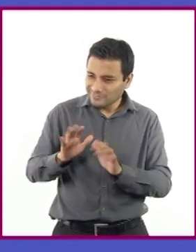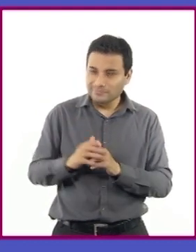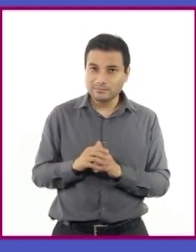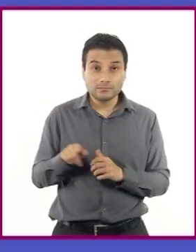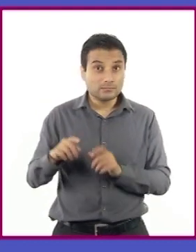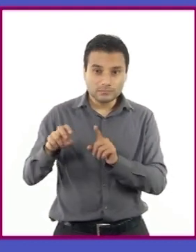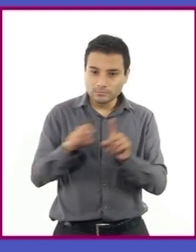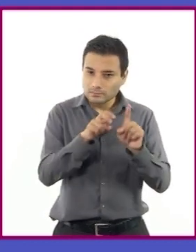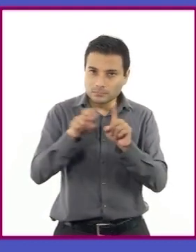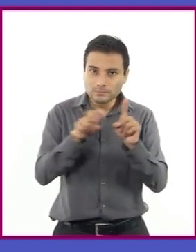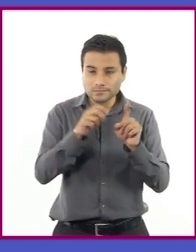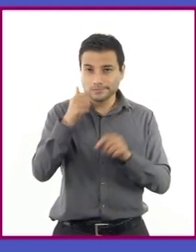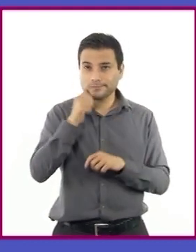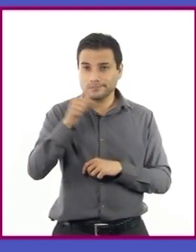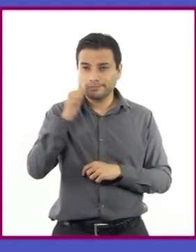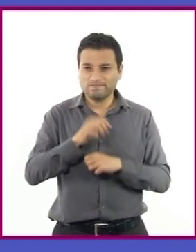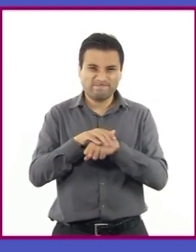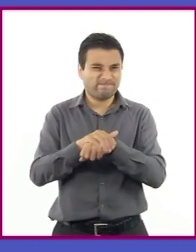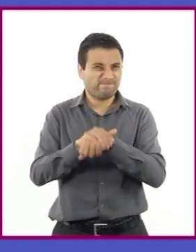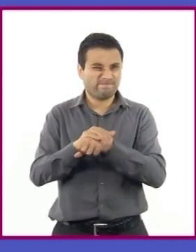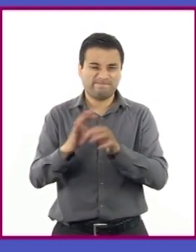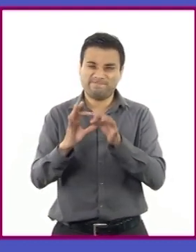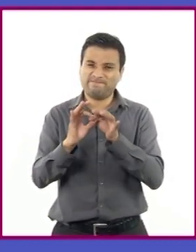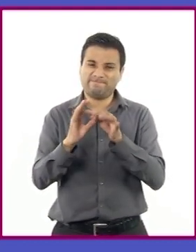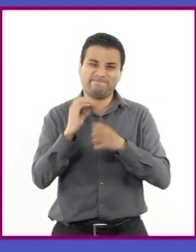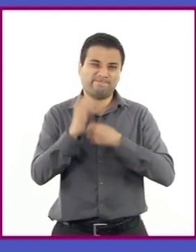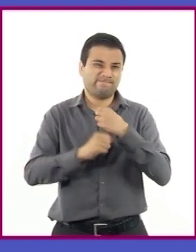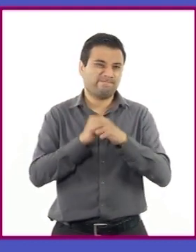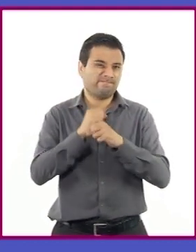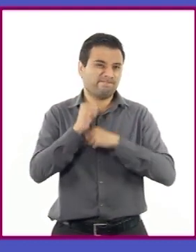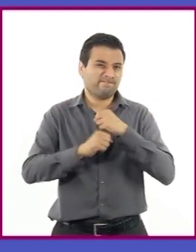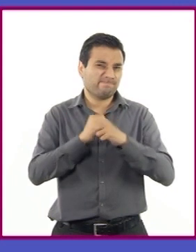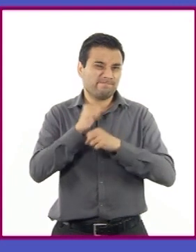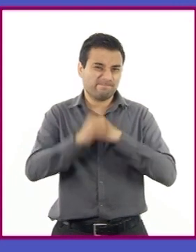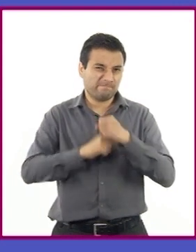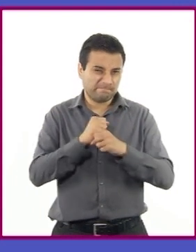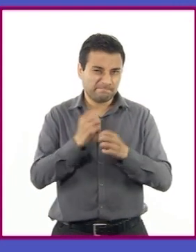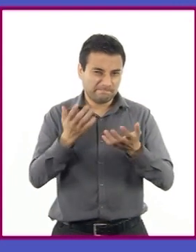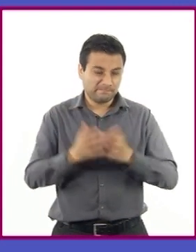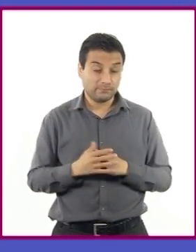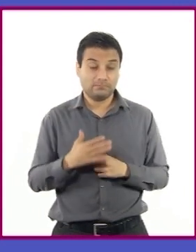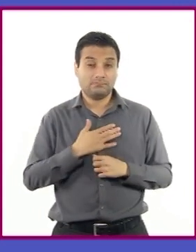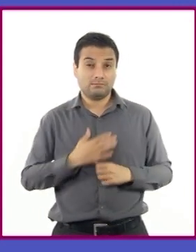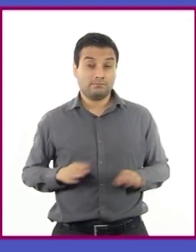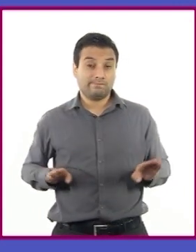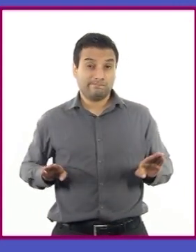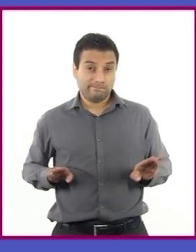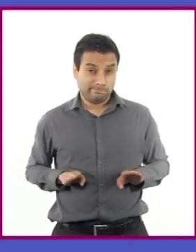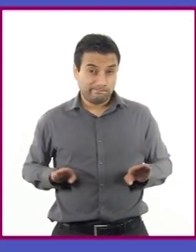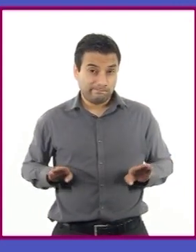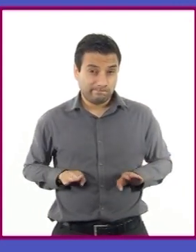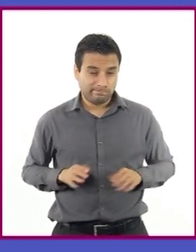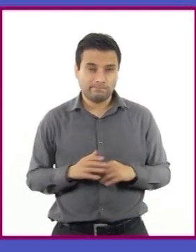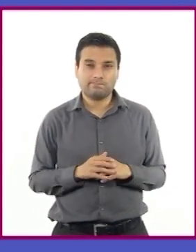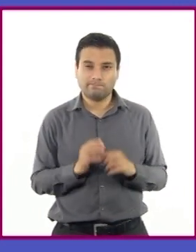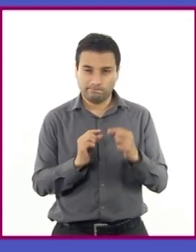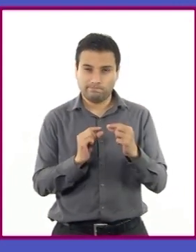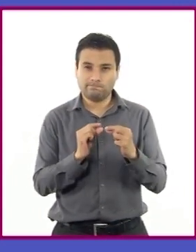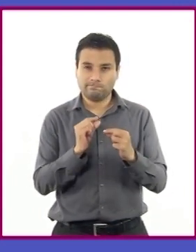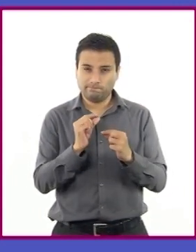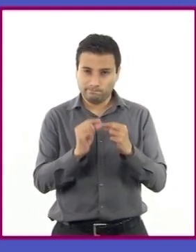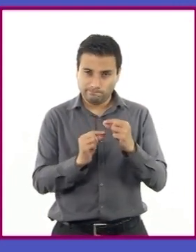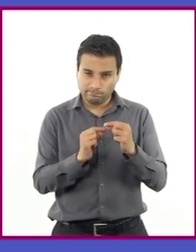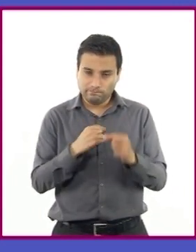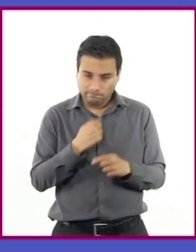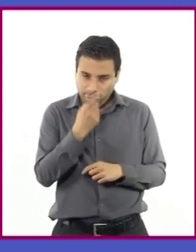Nuestra amistad subsistió así algunos años, durante los cuales mi carácter y mi temperamento me sonroja